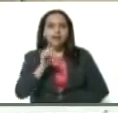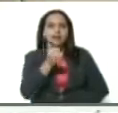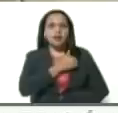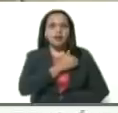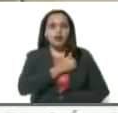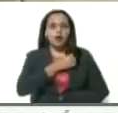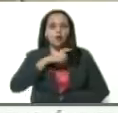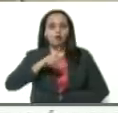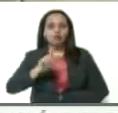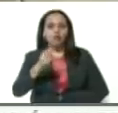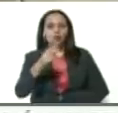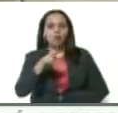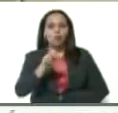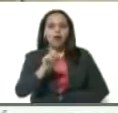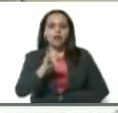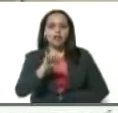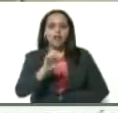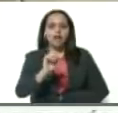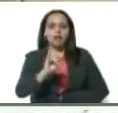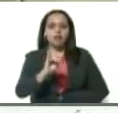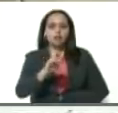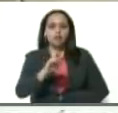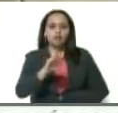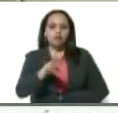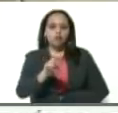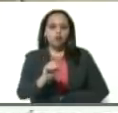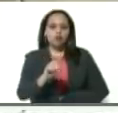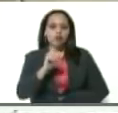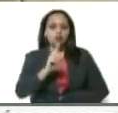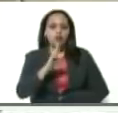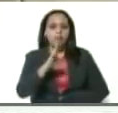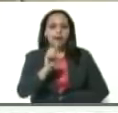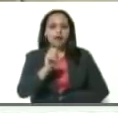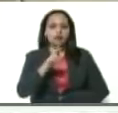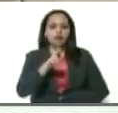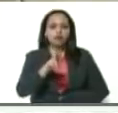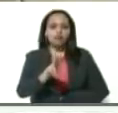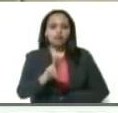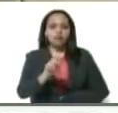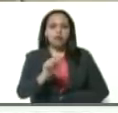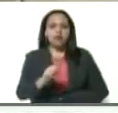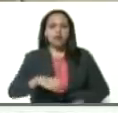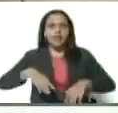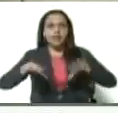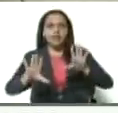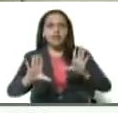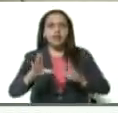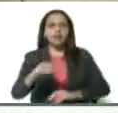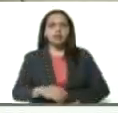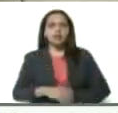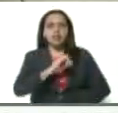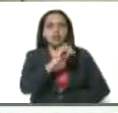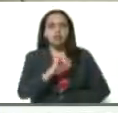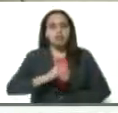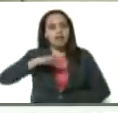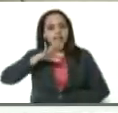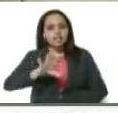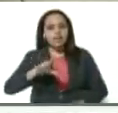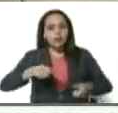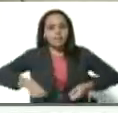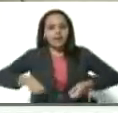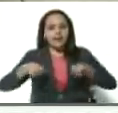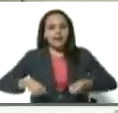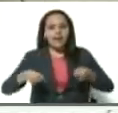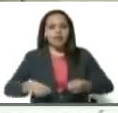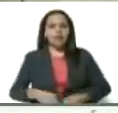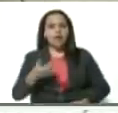Uno de Baruta. Diez casos del Zulia. Cinco del Mercado de las Pulgas. Sigue el Mercado de las Pulgas, compadre. Ya